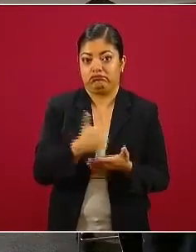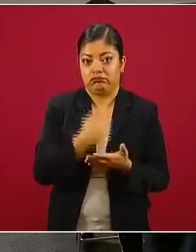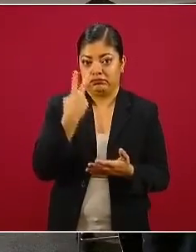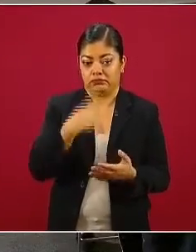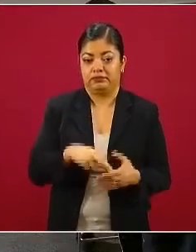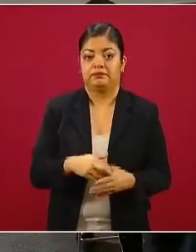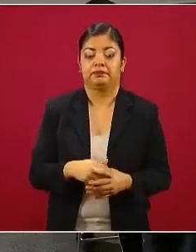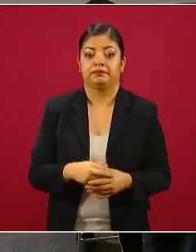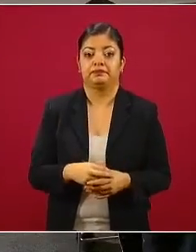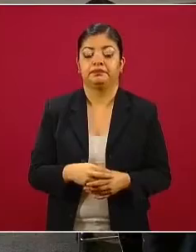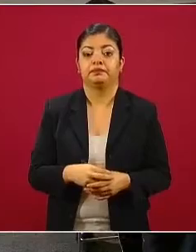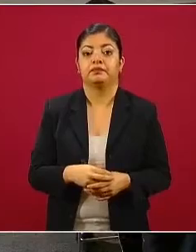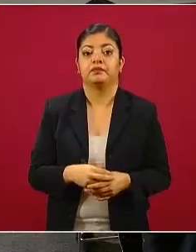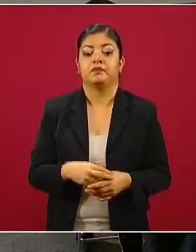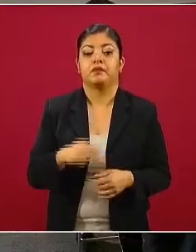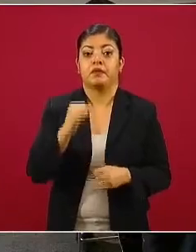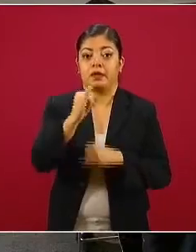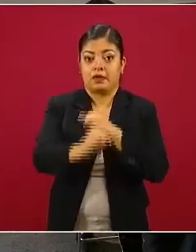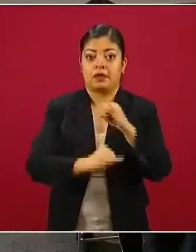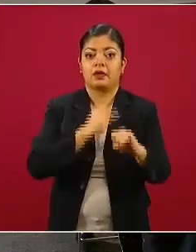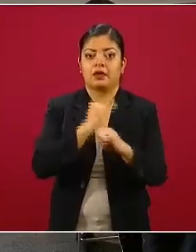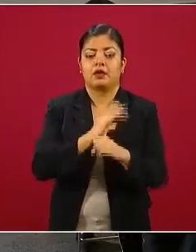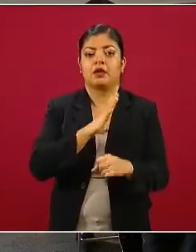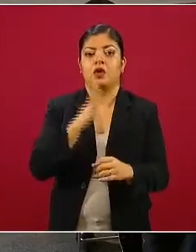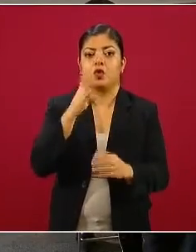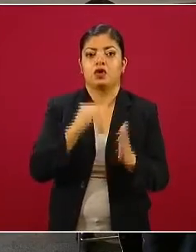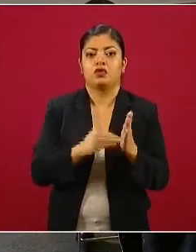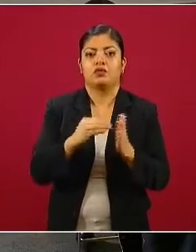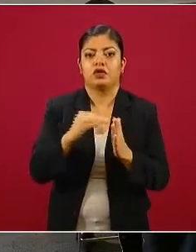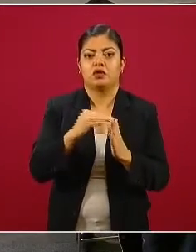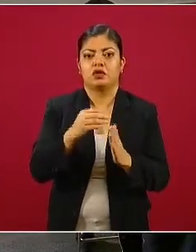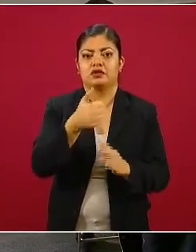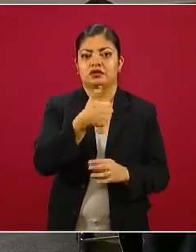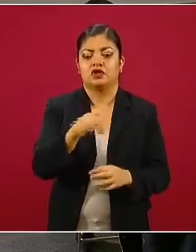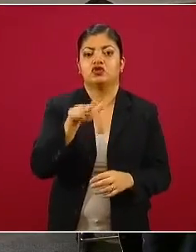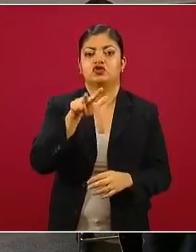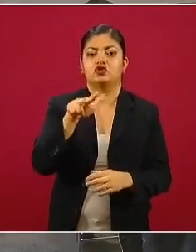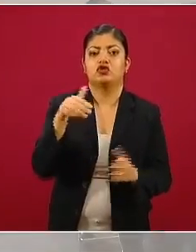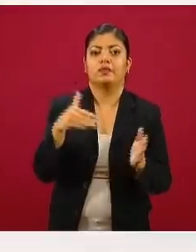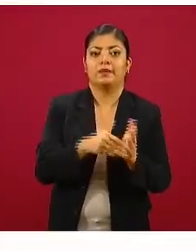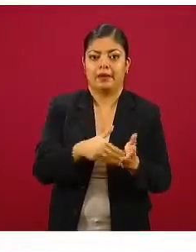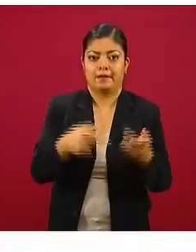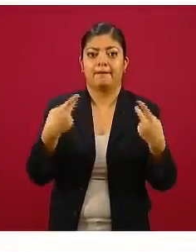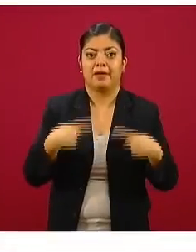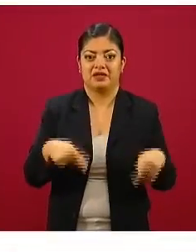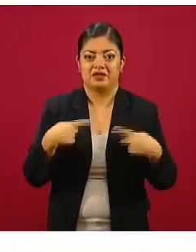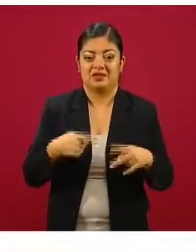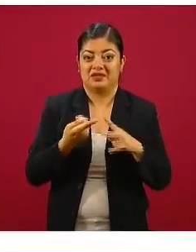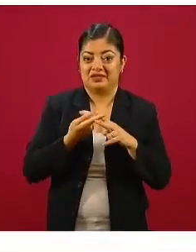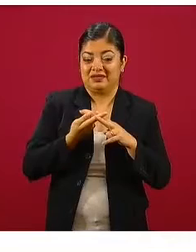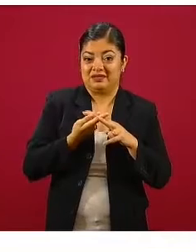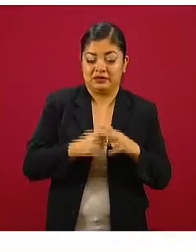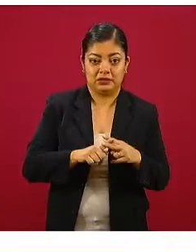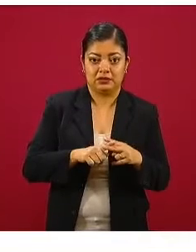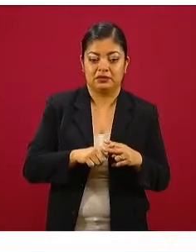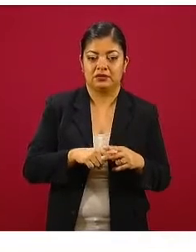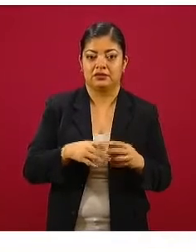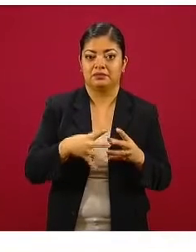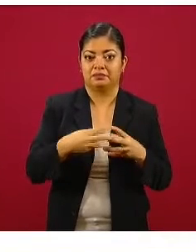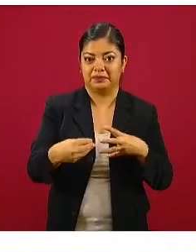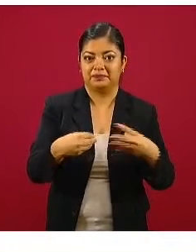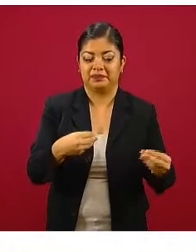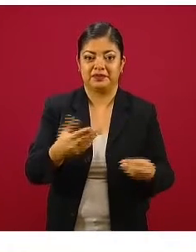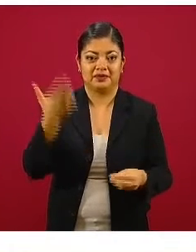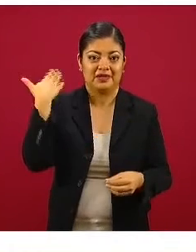A nivel internacional, tenemos más de 4.618.000 personas que desde el inicio de la epidemia, en los